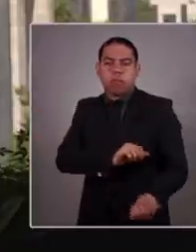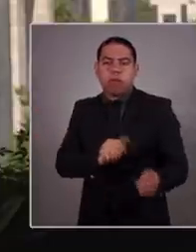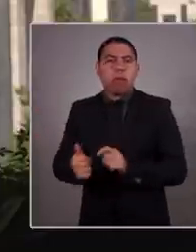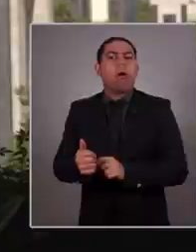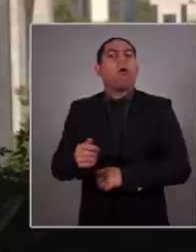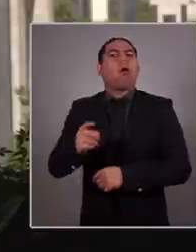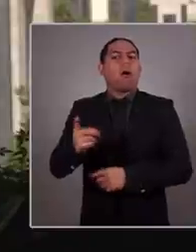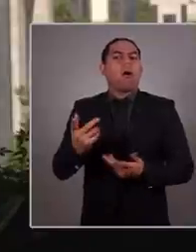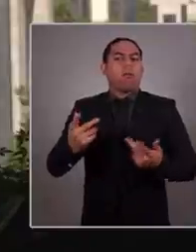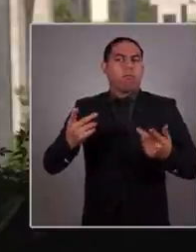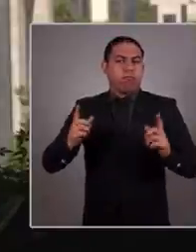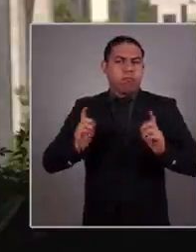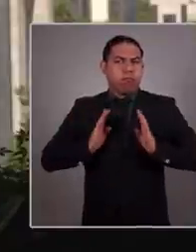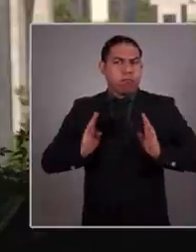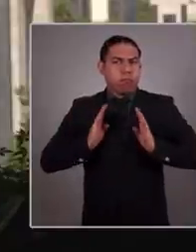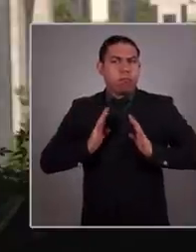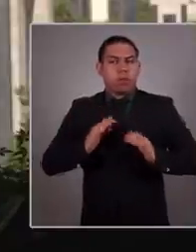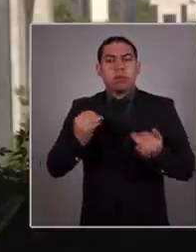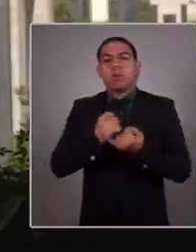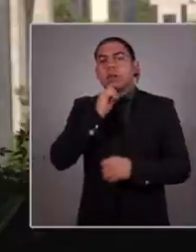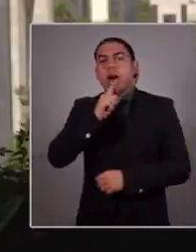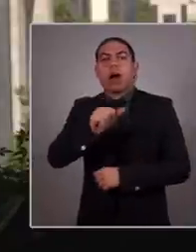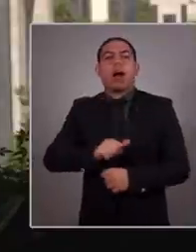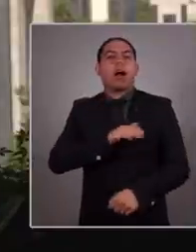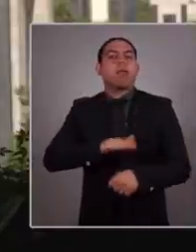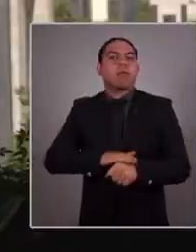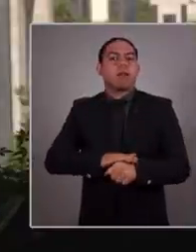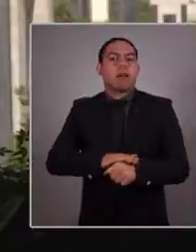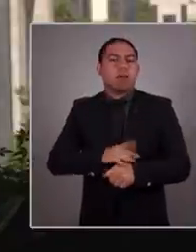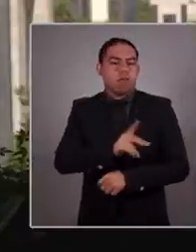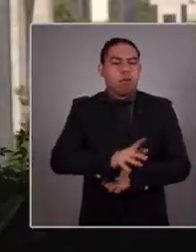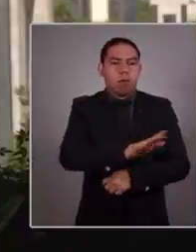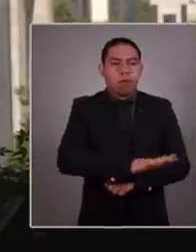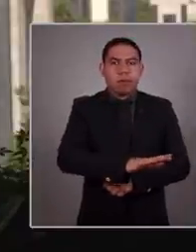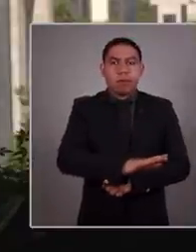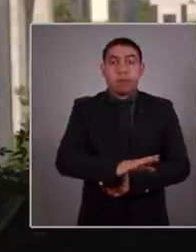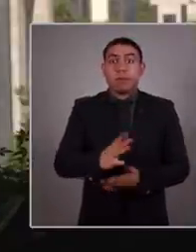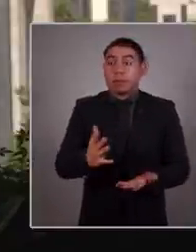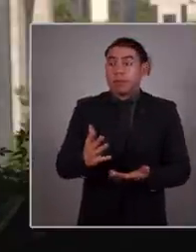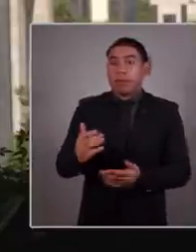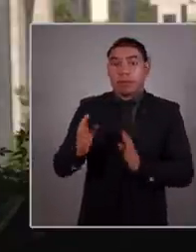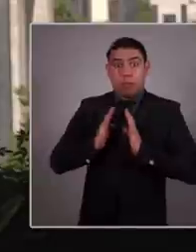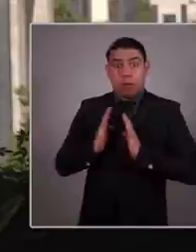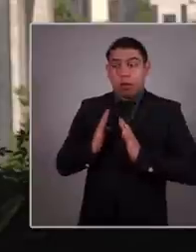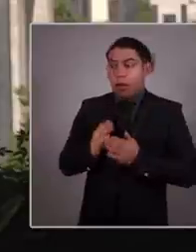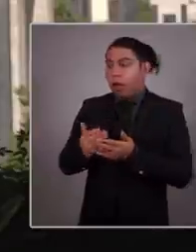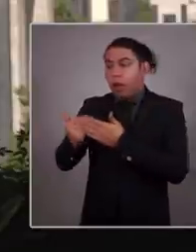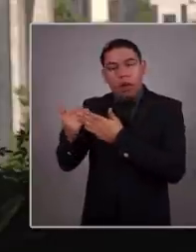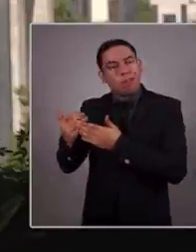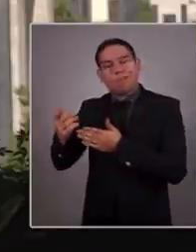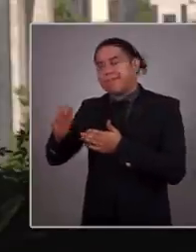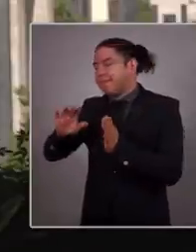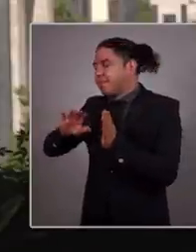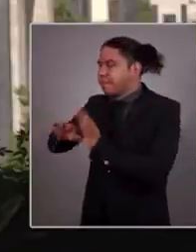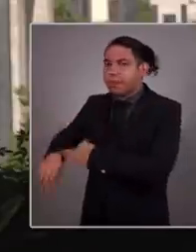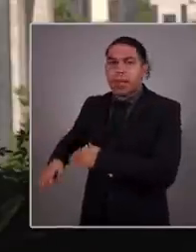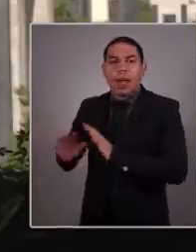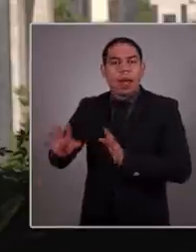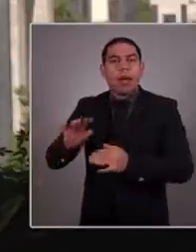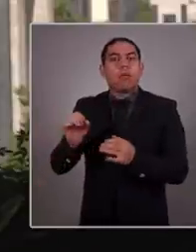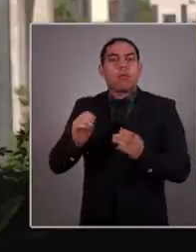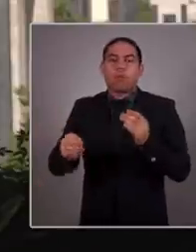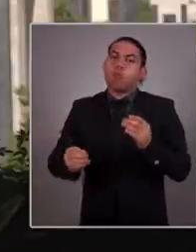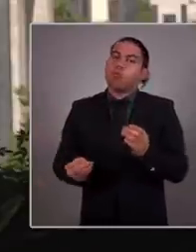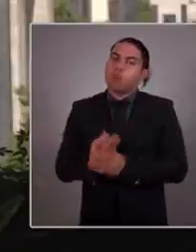de la seguridad, sino de la administración pública. Militarizar el país es pasado. México merece futuro. Un nuevo trato para